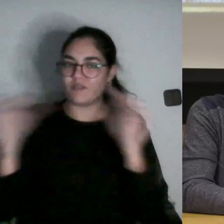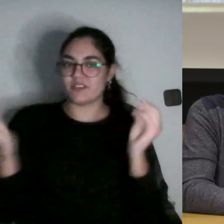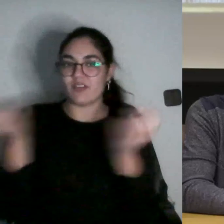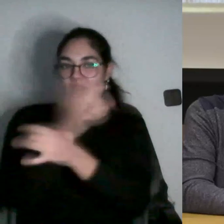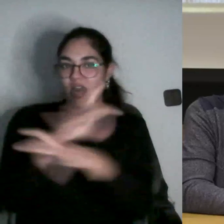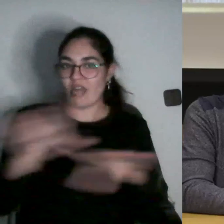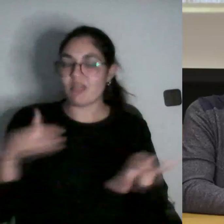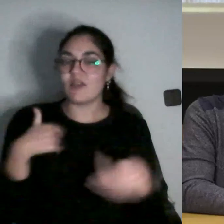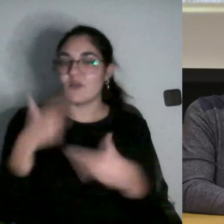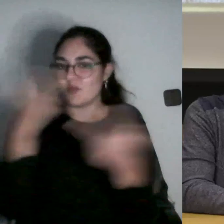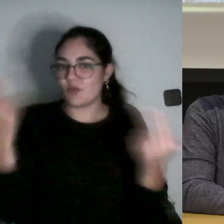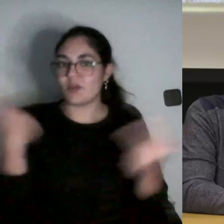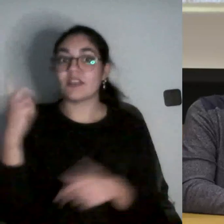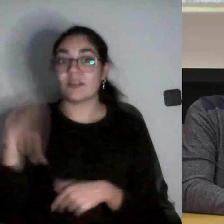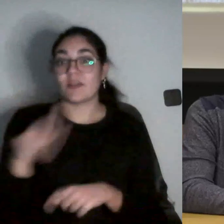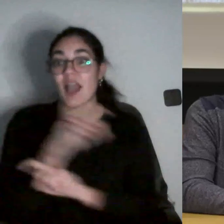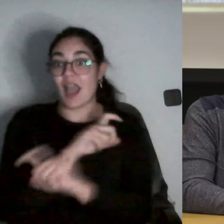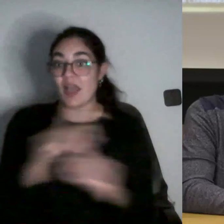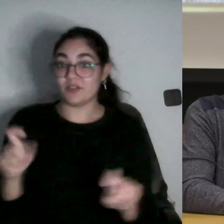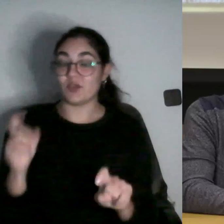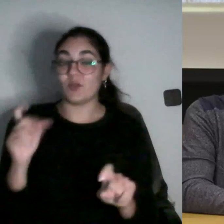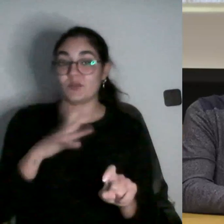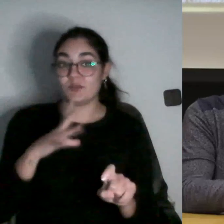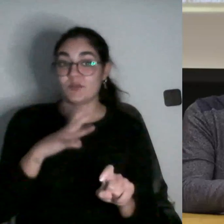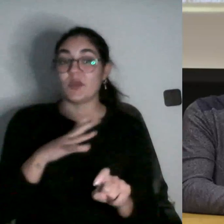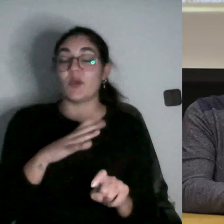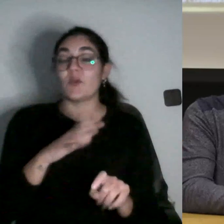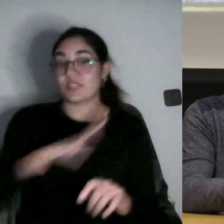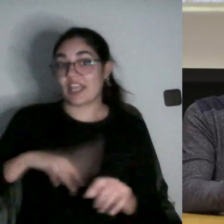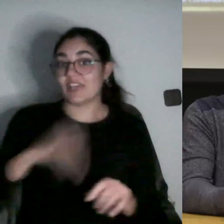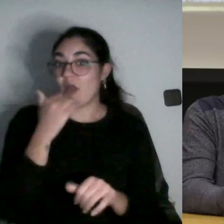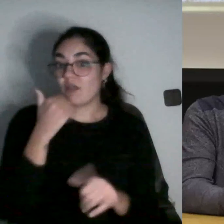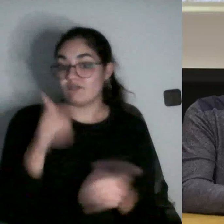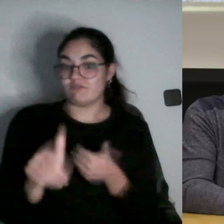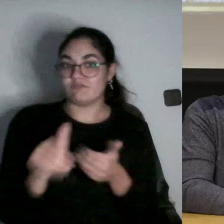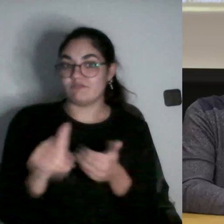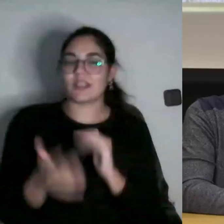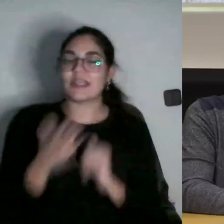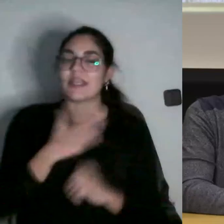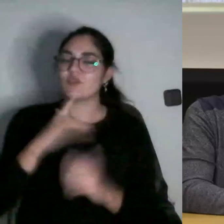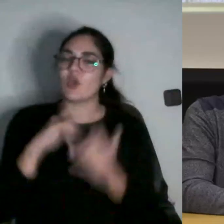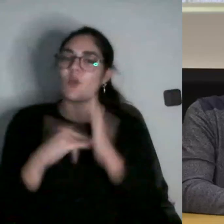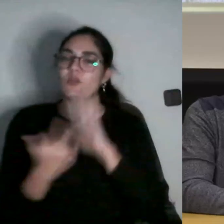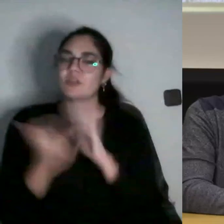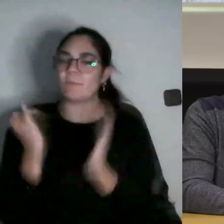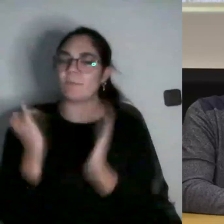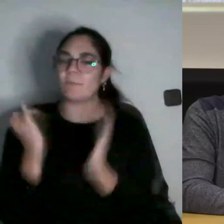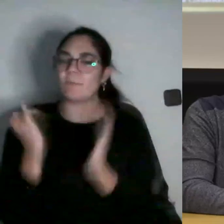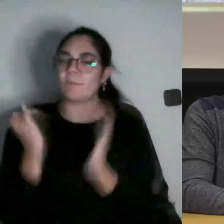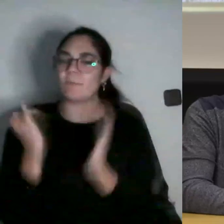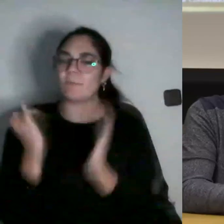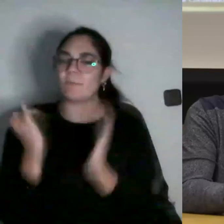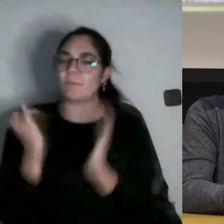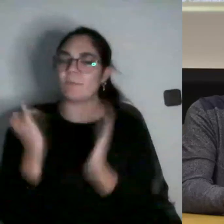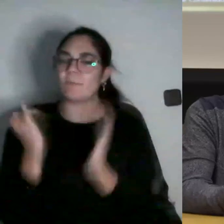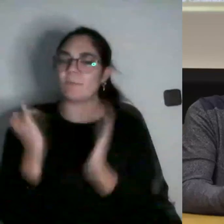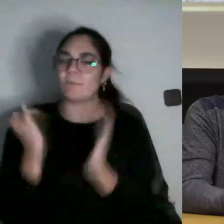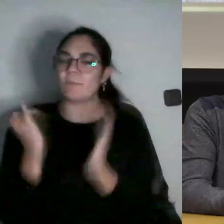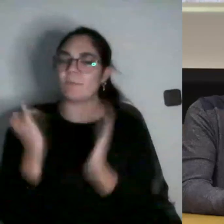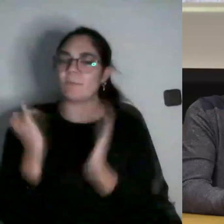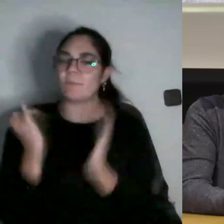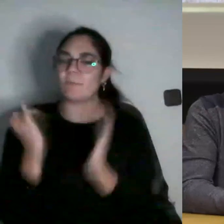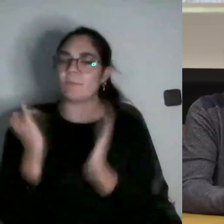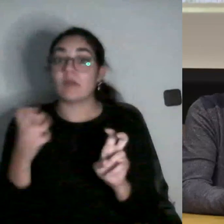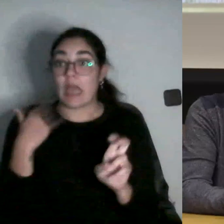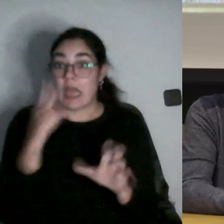aprovecho para anunciar que estamos muy interesados en programas pilotos que especialmente incluyan materiales desarrollados por alumnos ahora tenemos varios